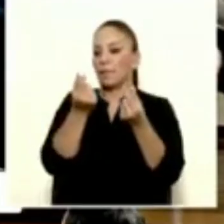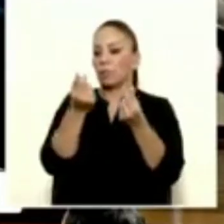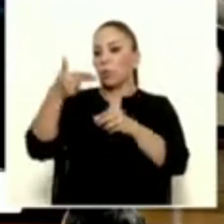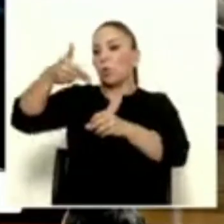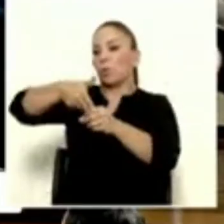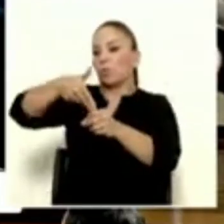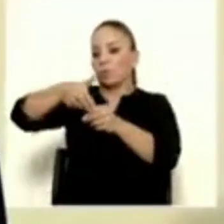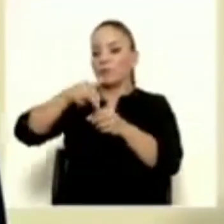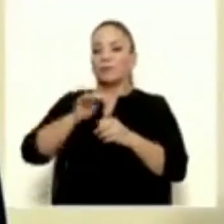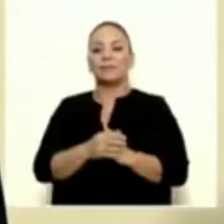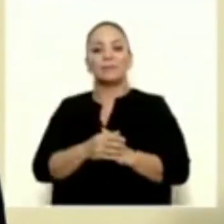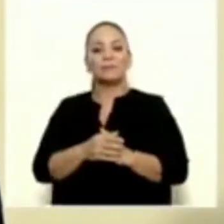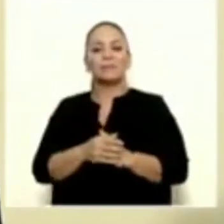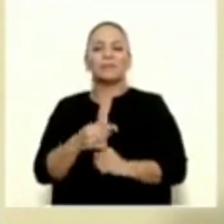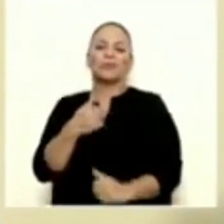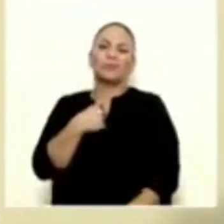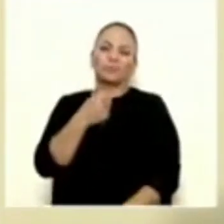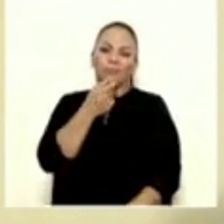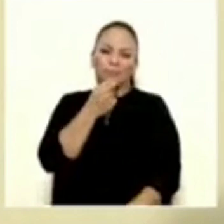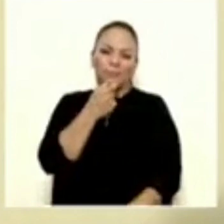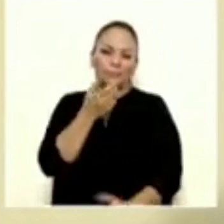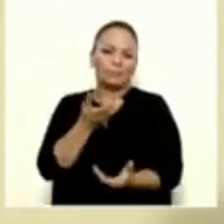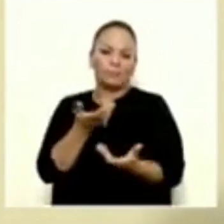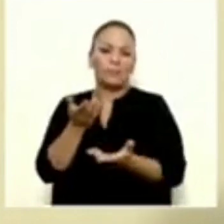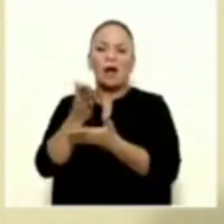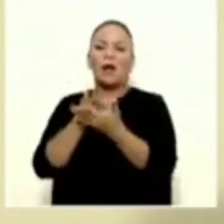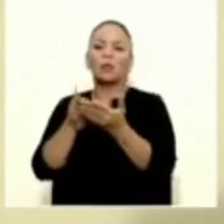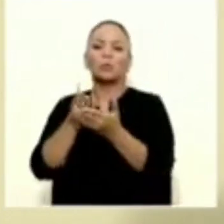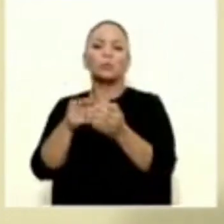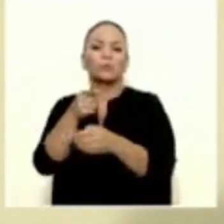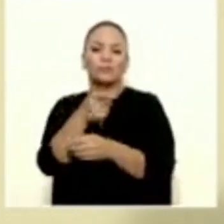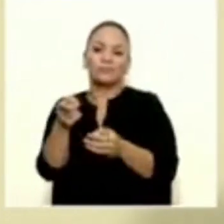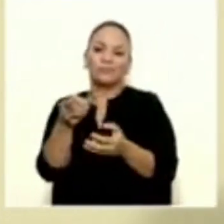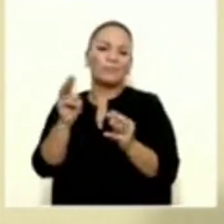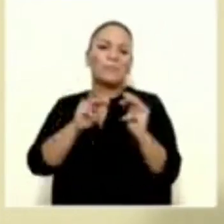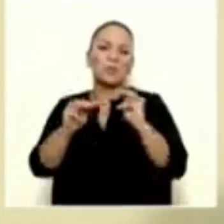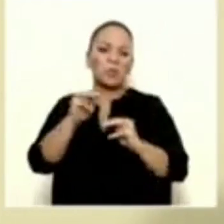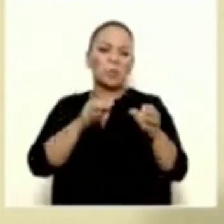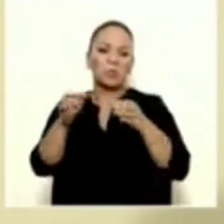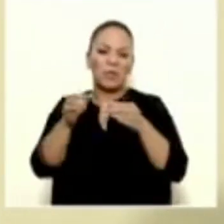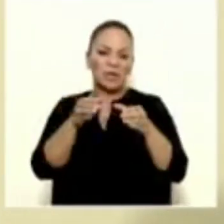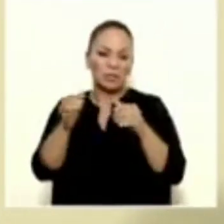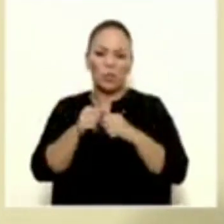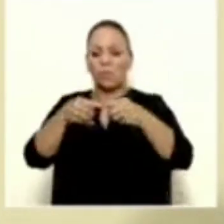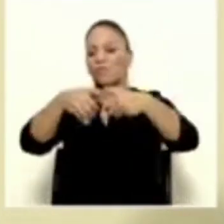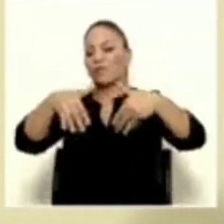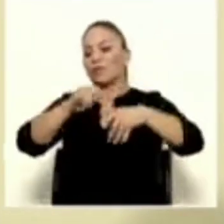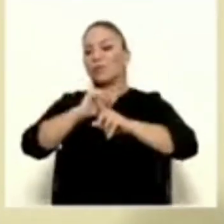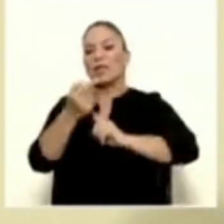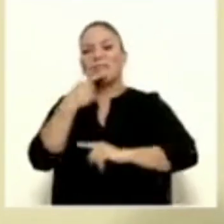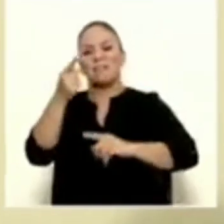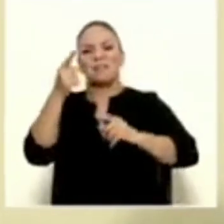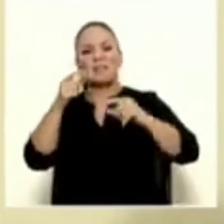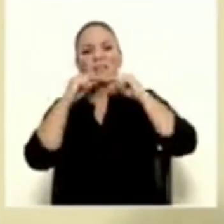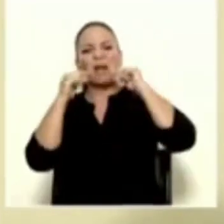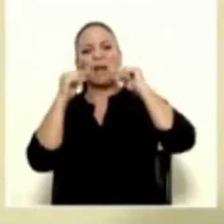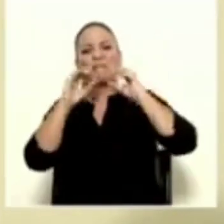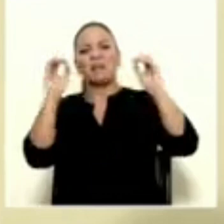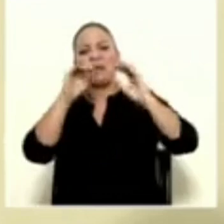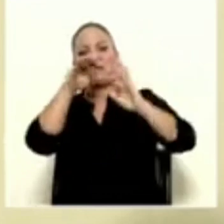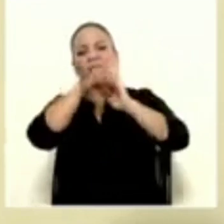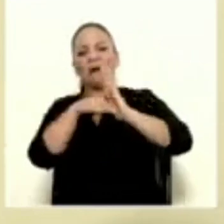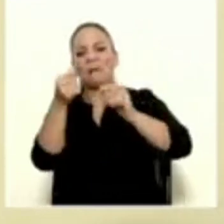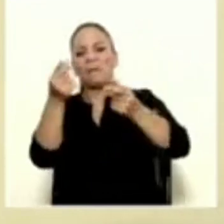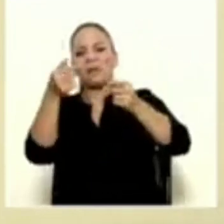Me hace mucha gracia ver que algunos medios y alguna gente en redes sociales dicen que Chávez no ha bajado el precio de la